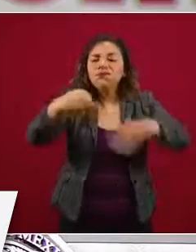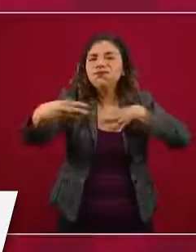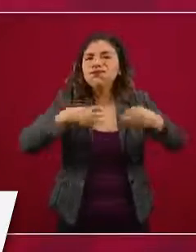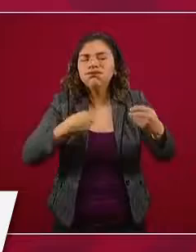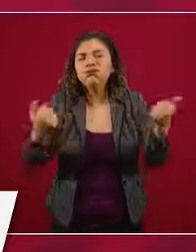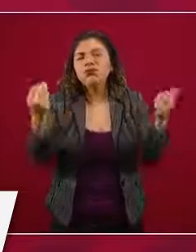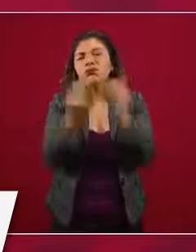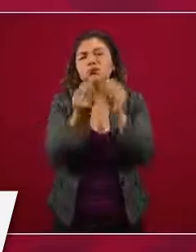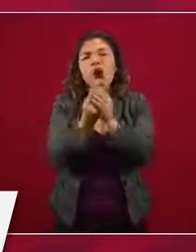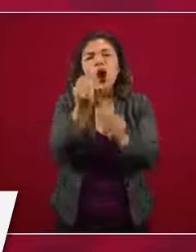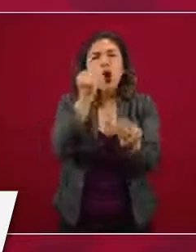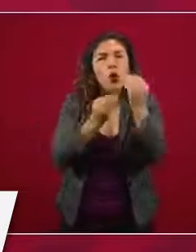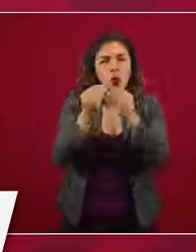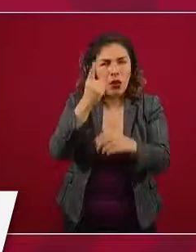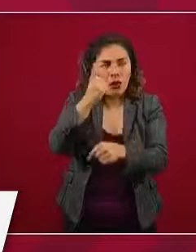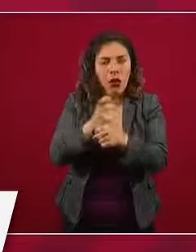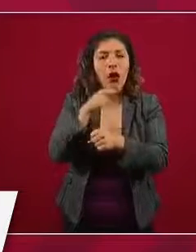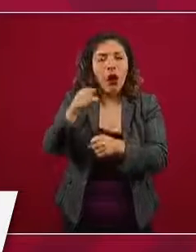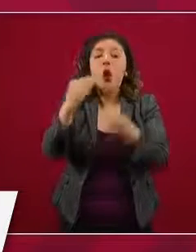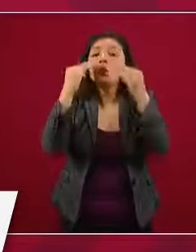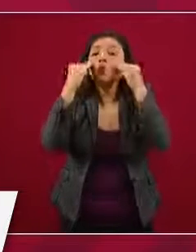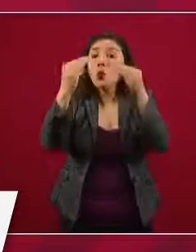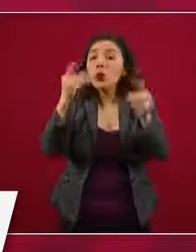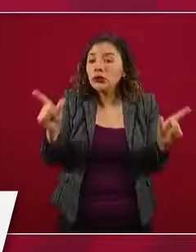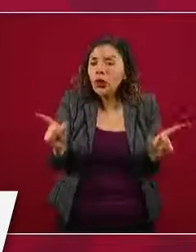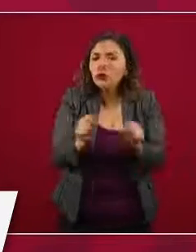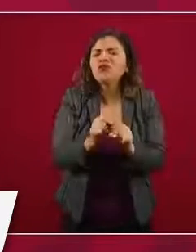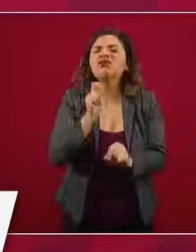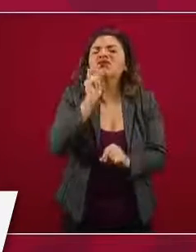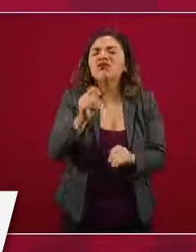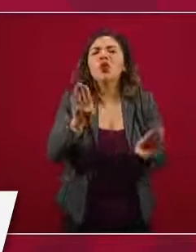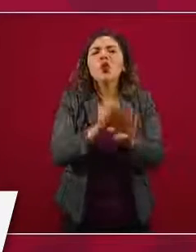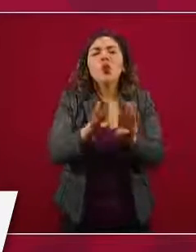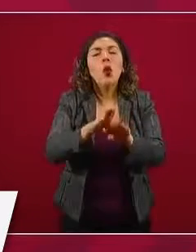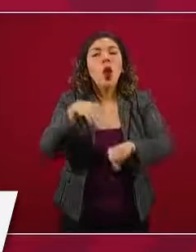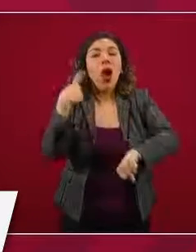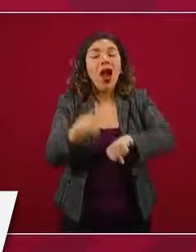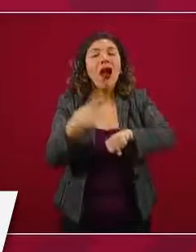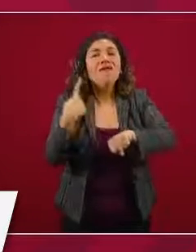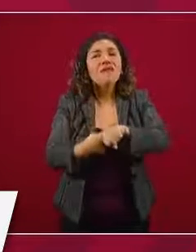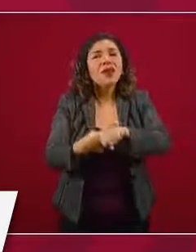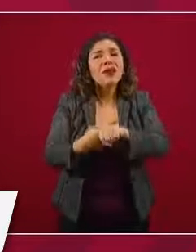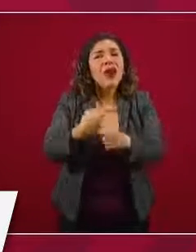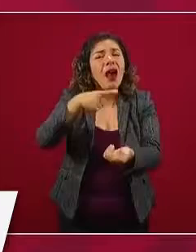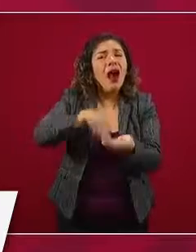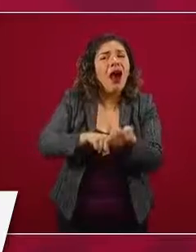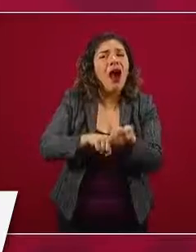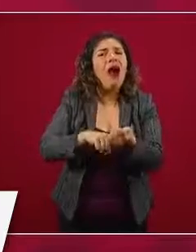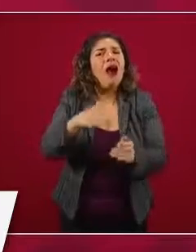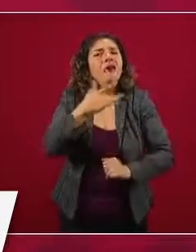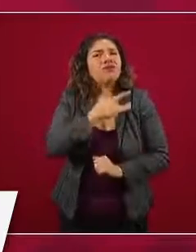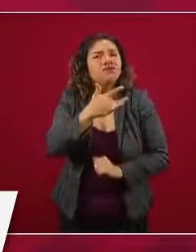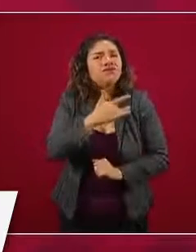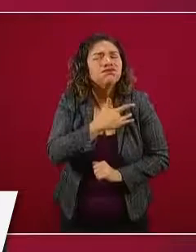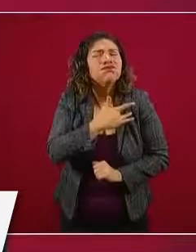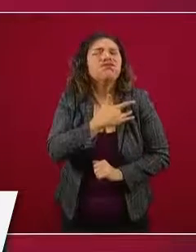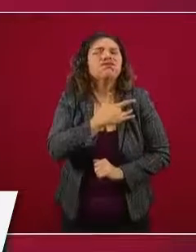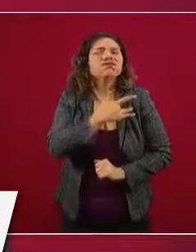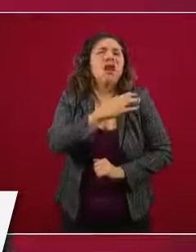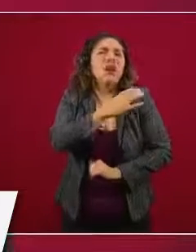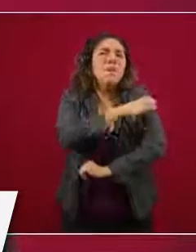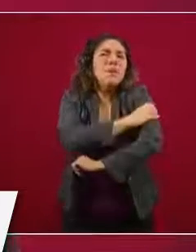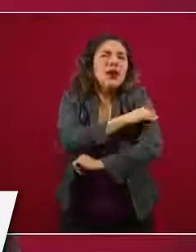nos mostró en síntesis el impacto de las enfermedades crónicas, sobre todo cardiometabólicas,